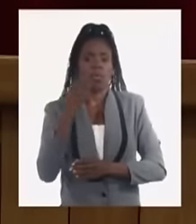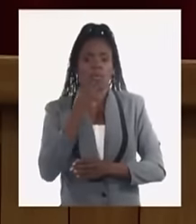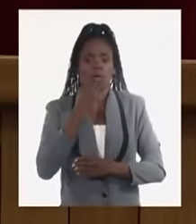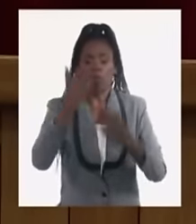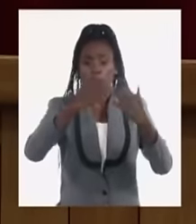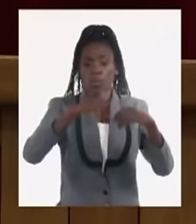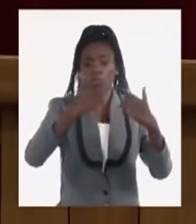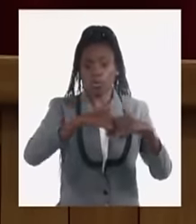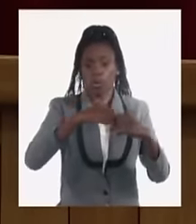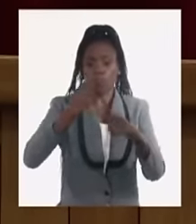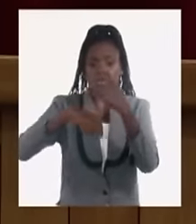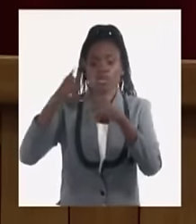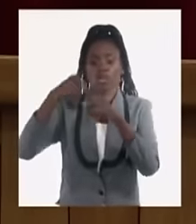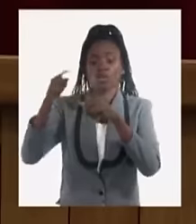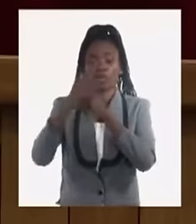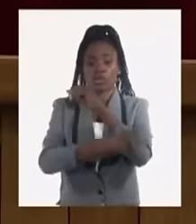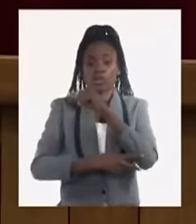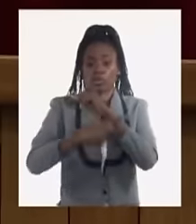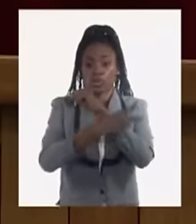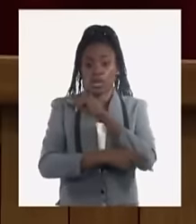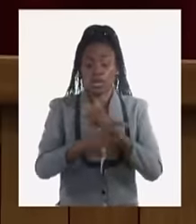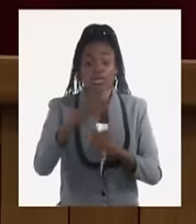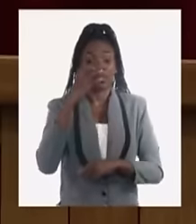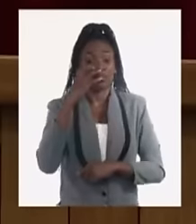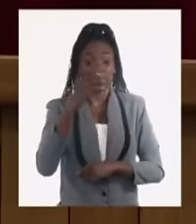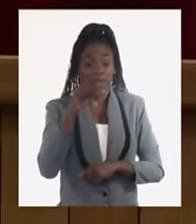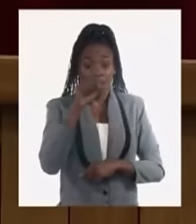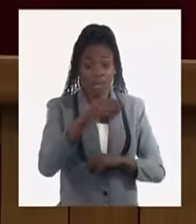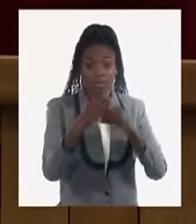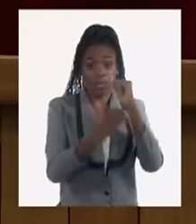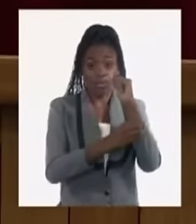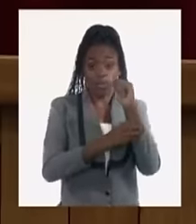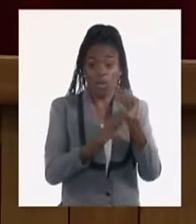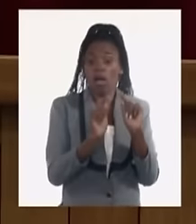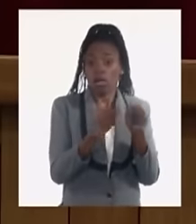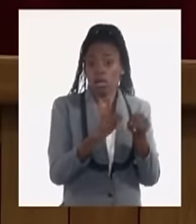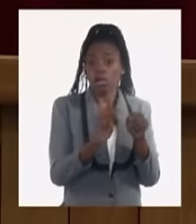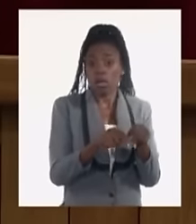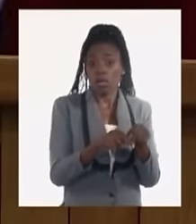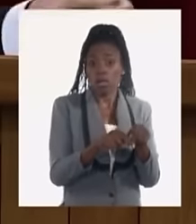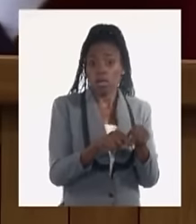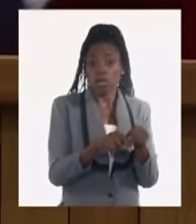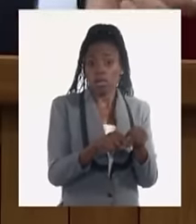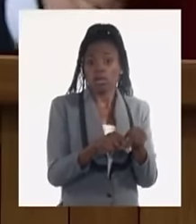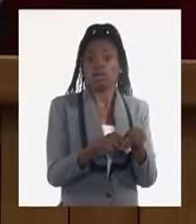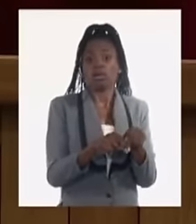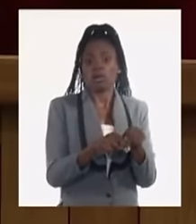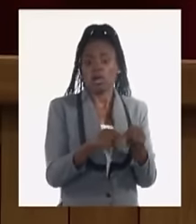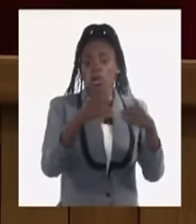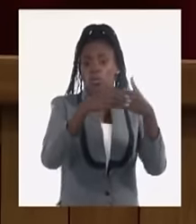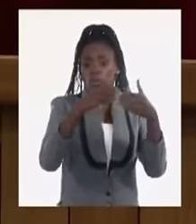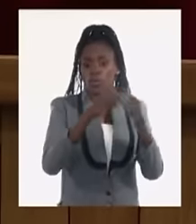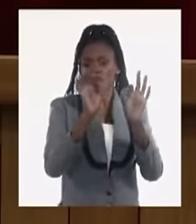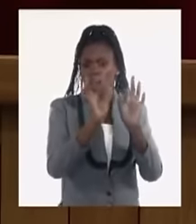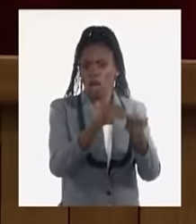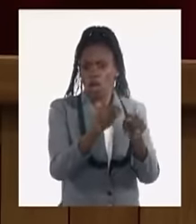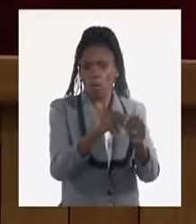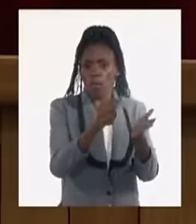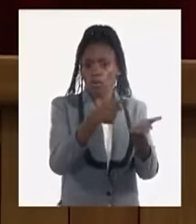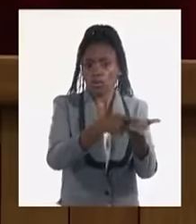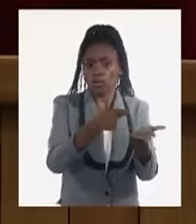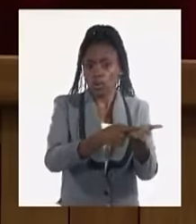de producir. Y por tanto, esa potencialidad está ahí, con las divisas seguras para poder